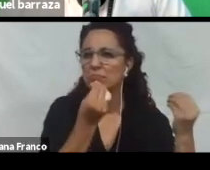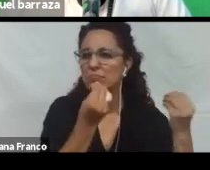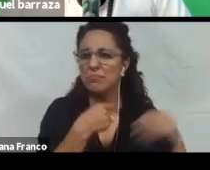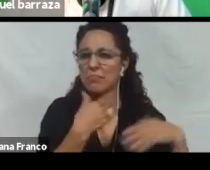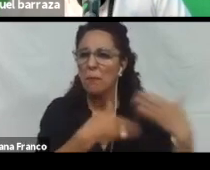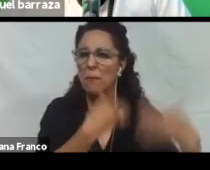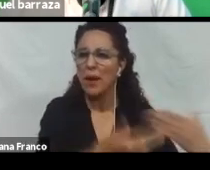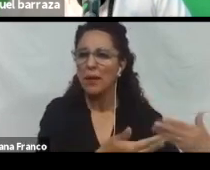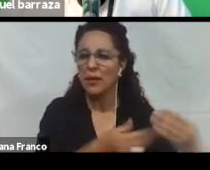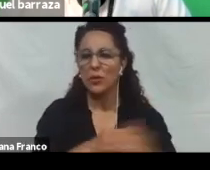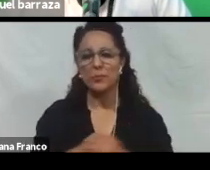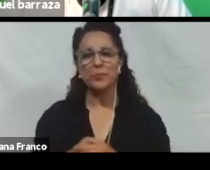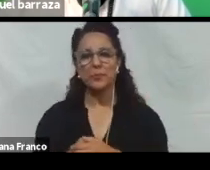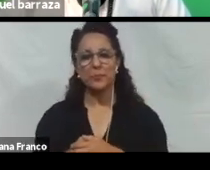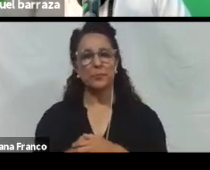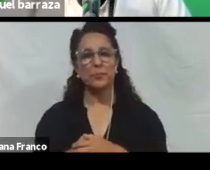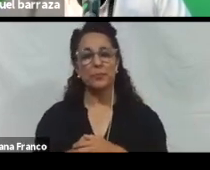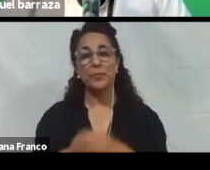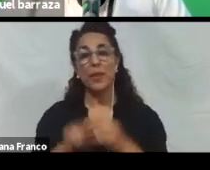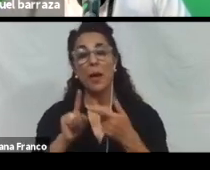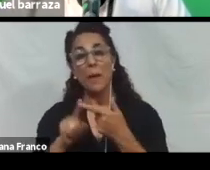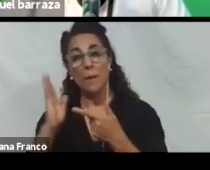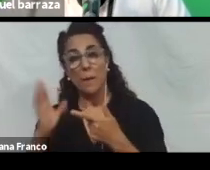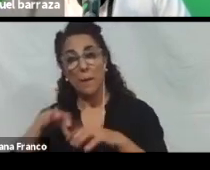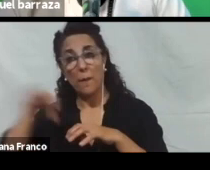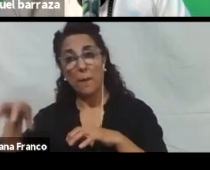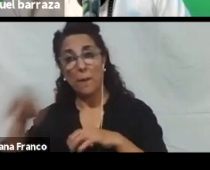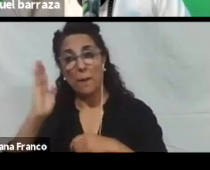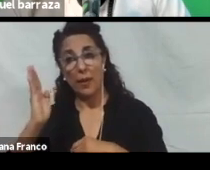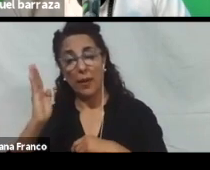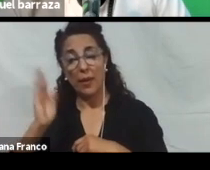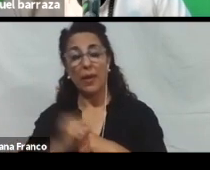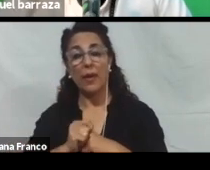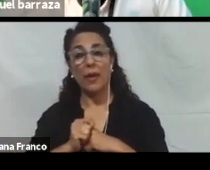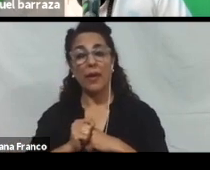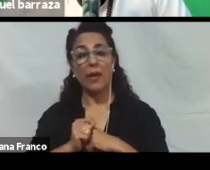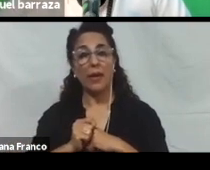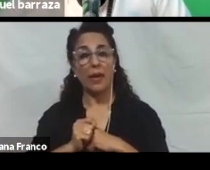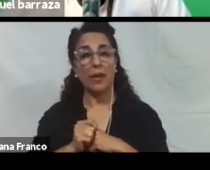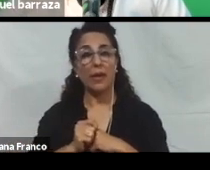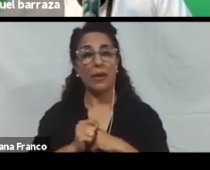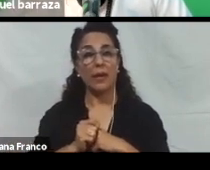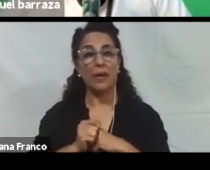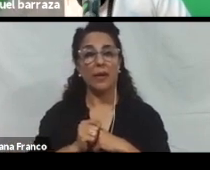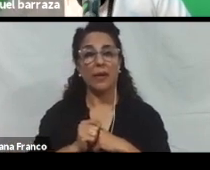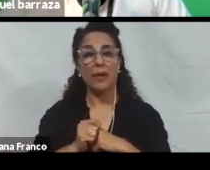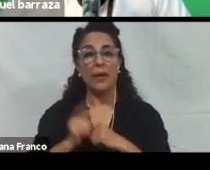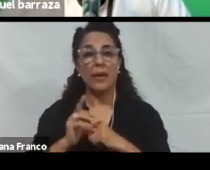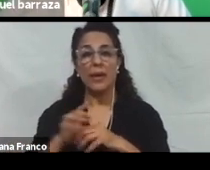Vamos a verlo en un ratito. La parte B es para la generación de contenidos accesibles.